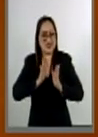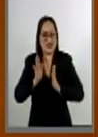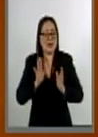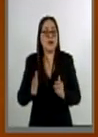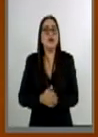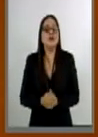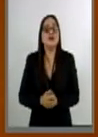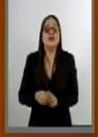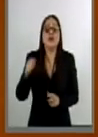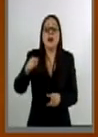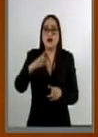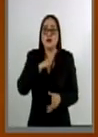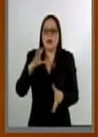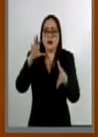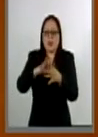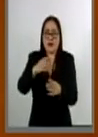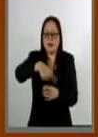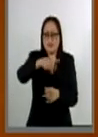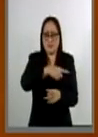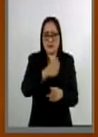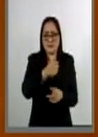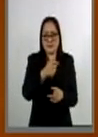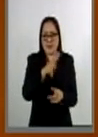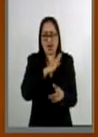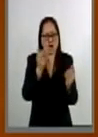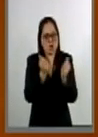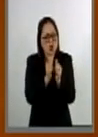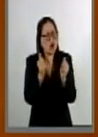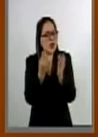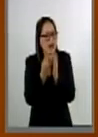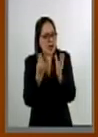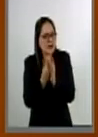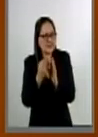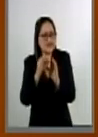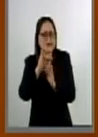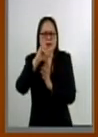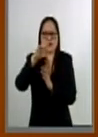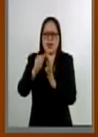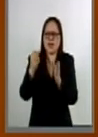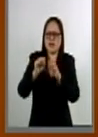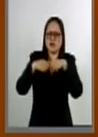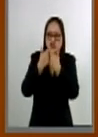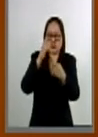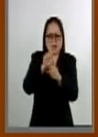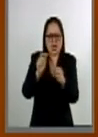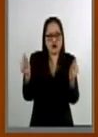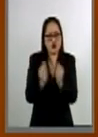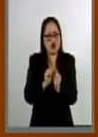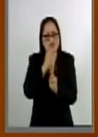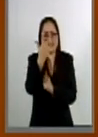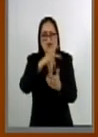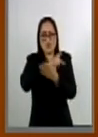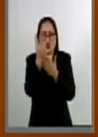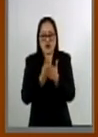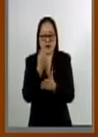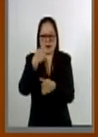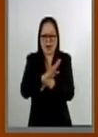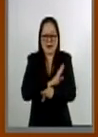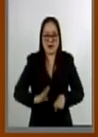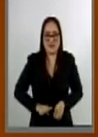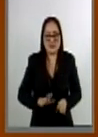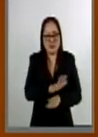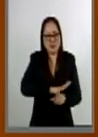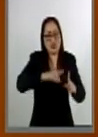los conscriptos recibían orientación cívica social aplicándose cinco programas de beneficio social en los